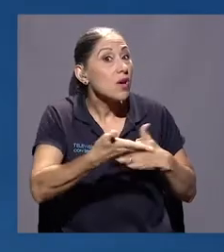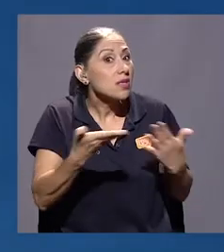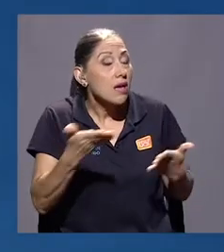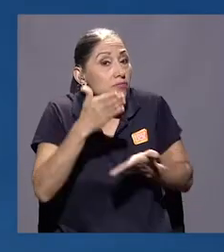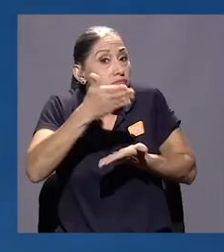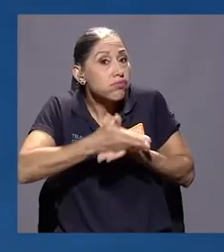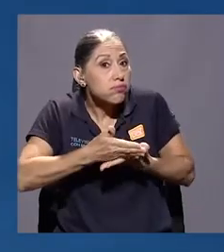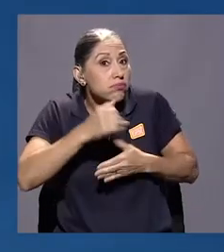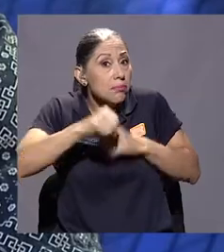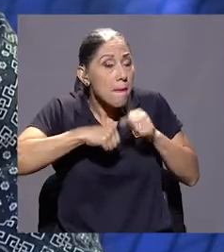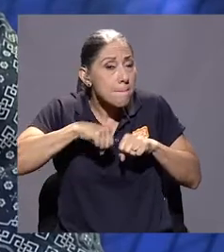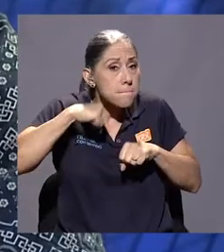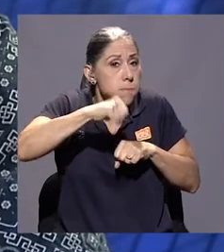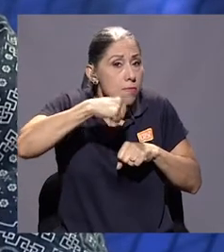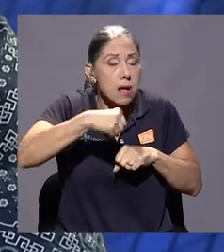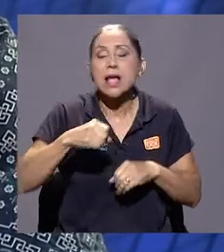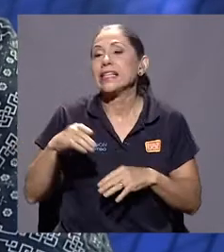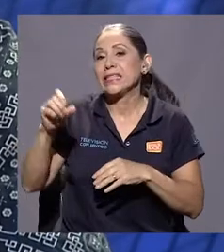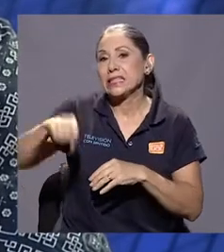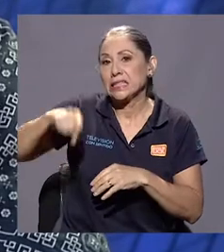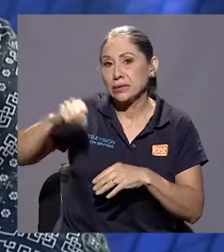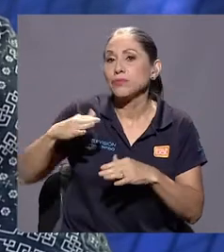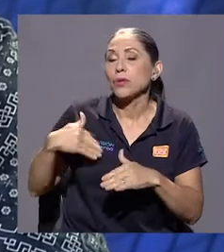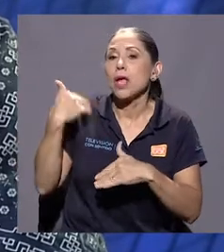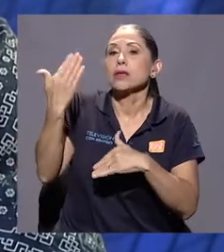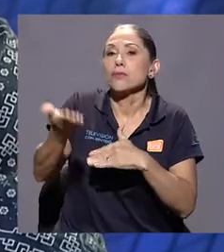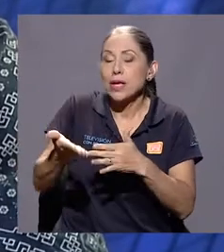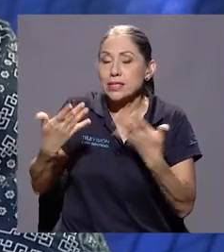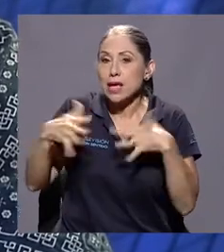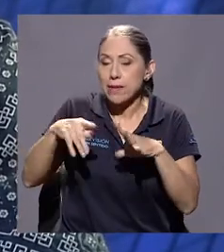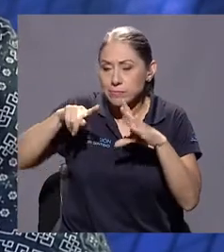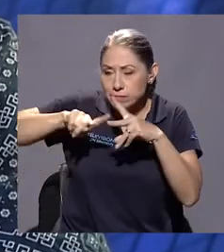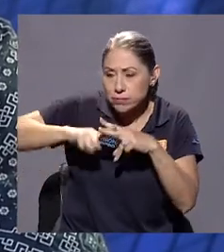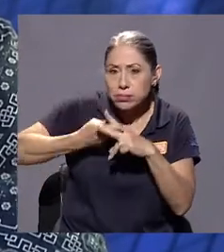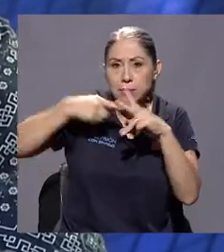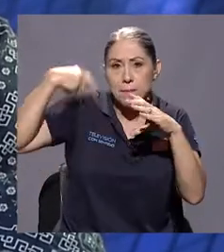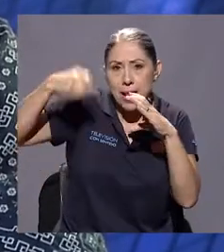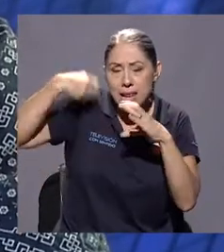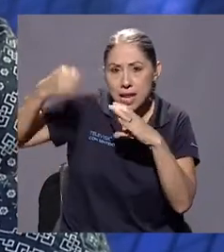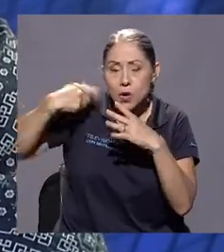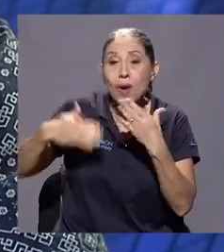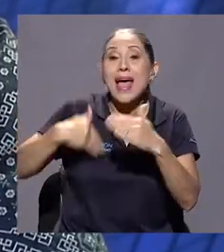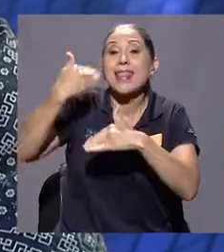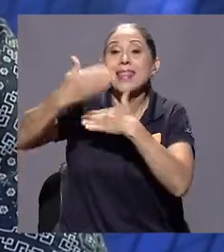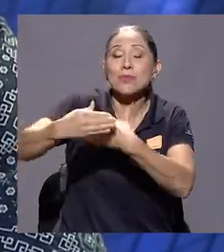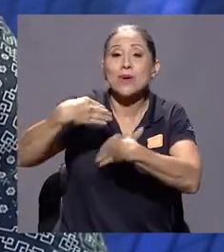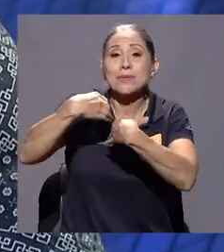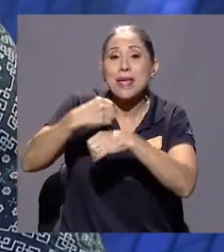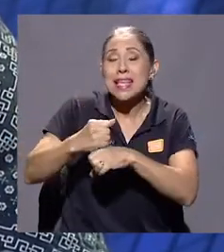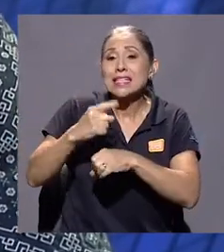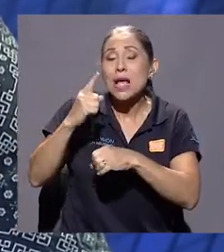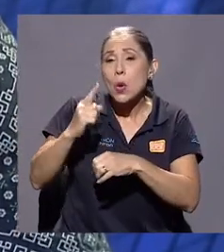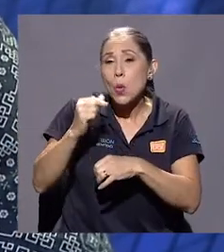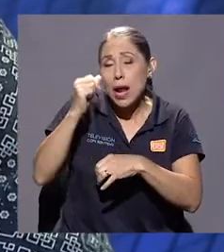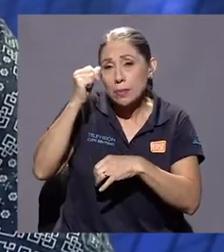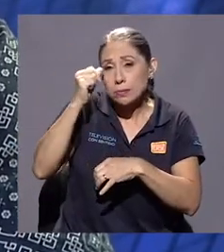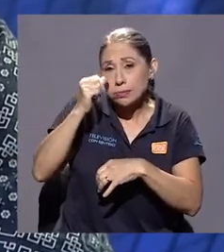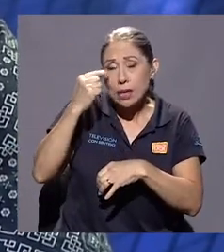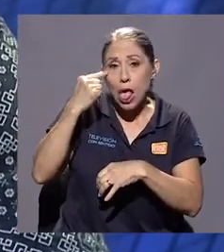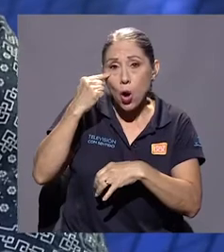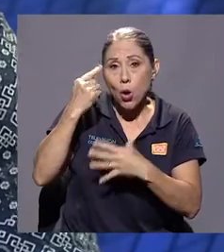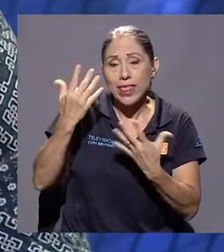Después de eso, bueno, llegó lo de la película, empezamos a trabajar. Después de ahí me hice una pupiloplastía en el ojo derecho.